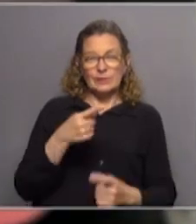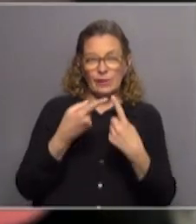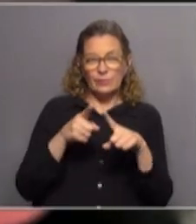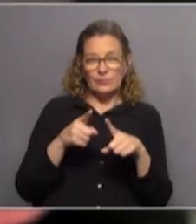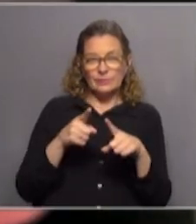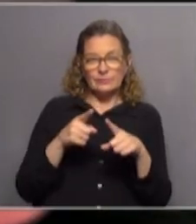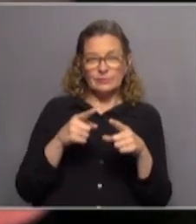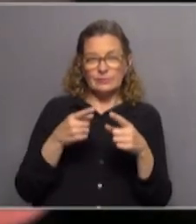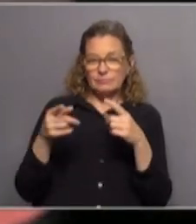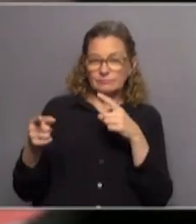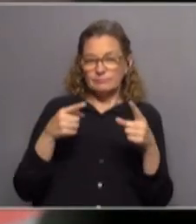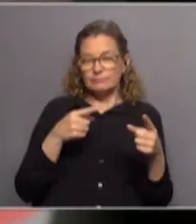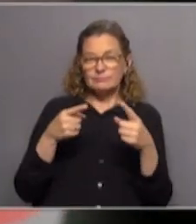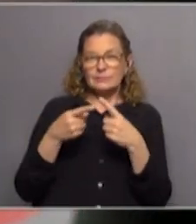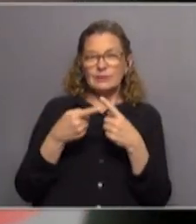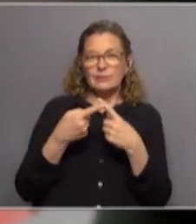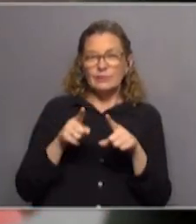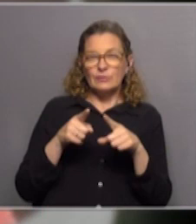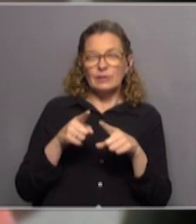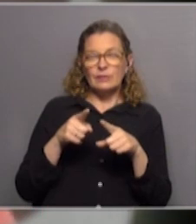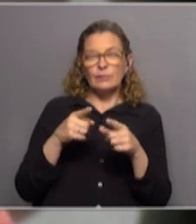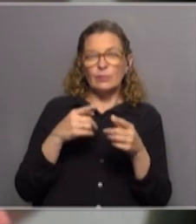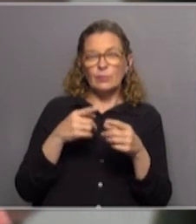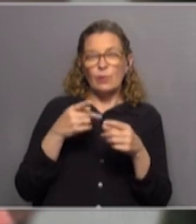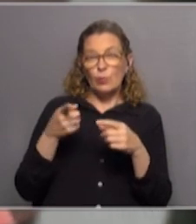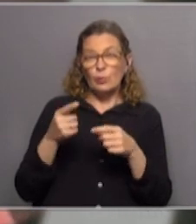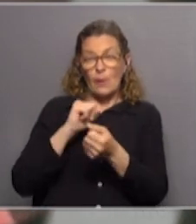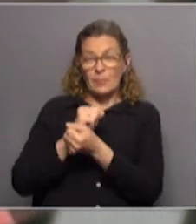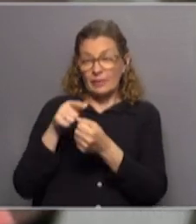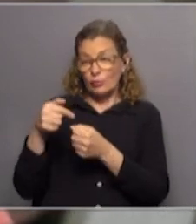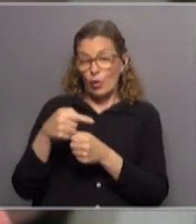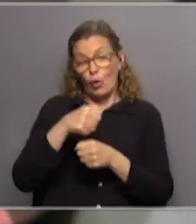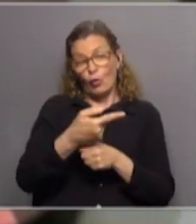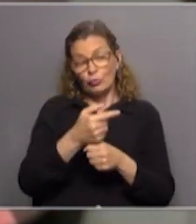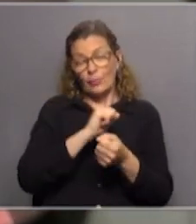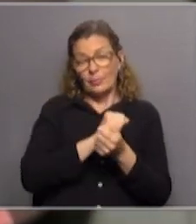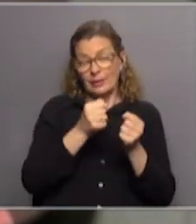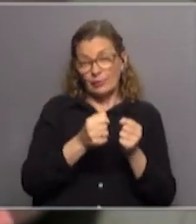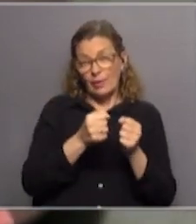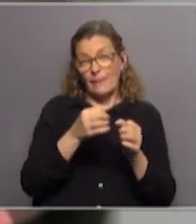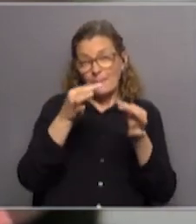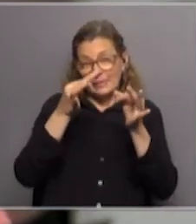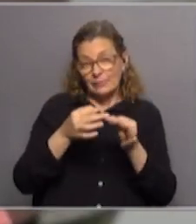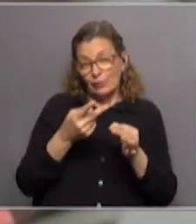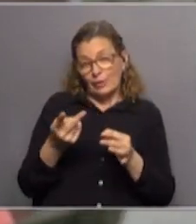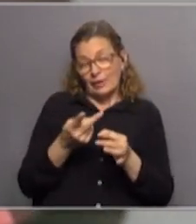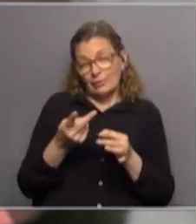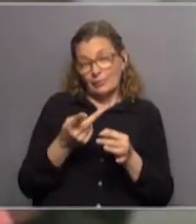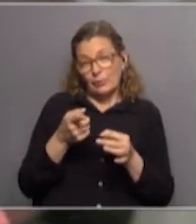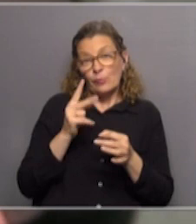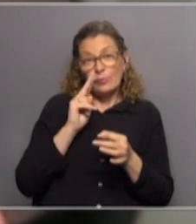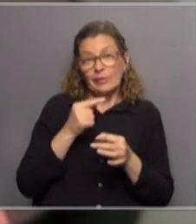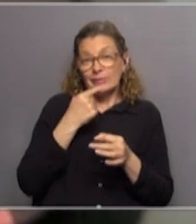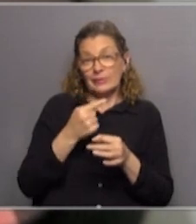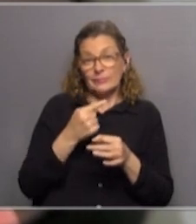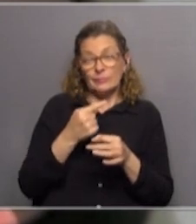Esa diferenciación en la discusión hacia unos presos y hacia otros, y específicamente en estos casos, como bien